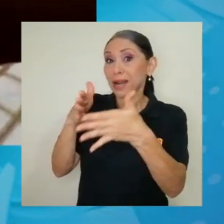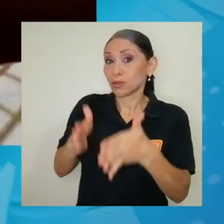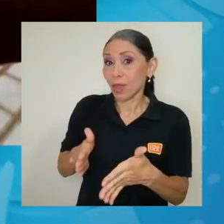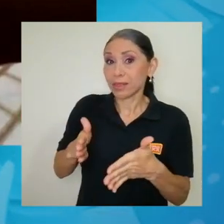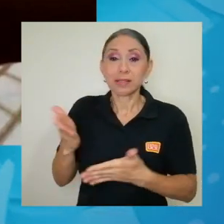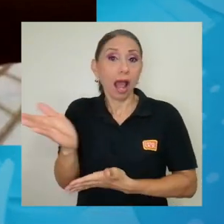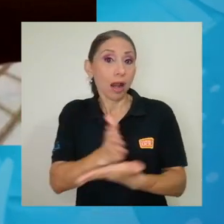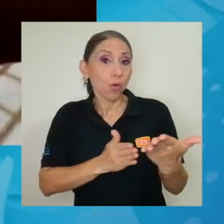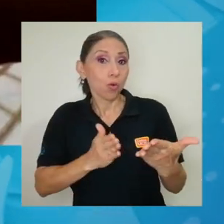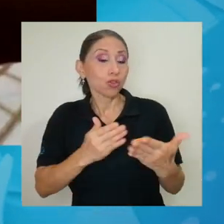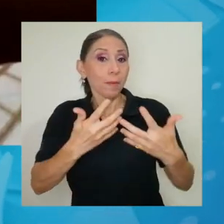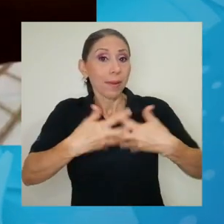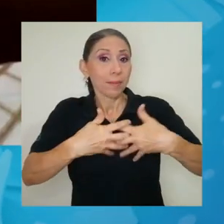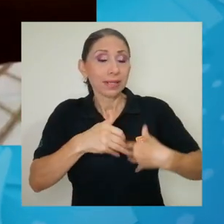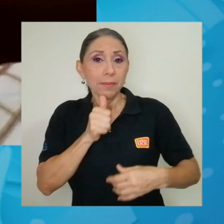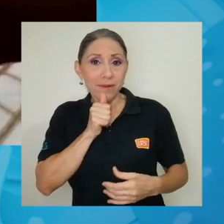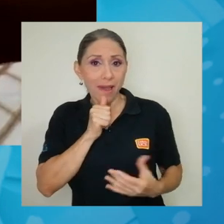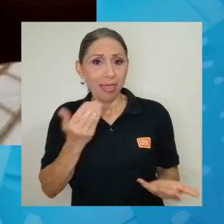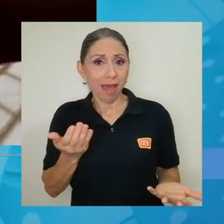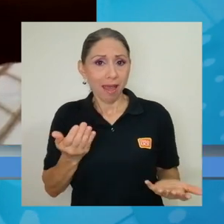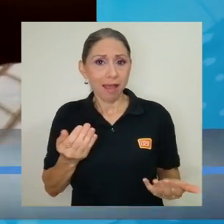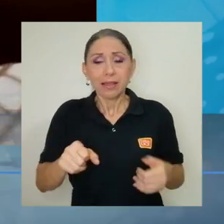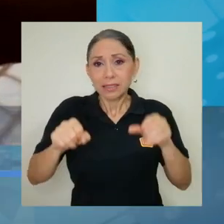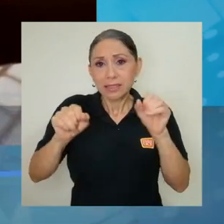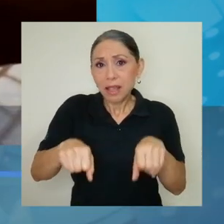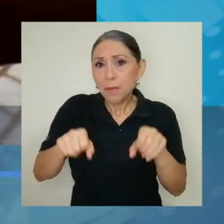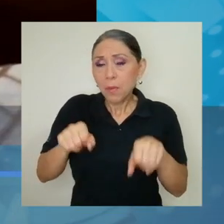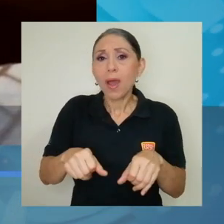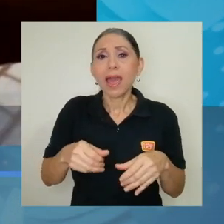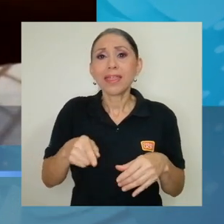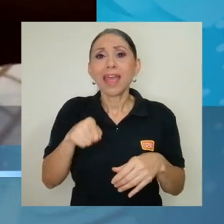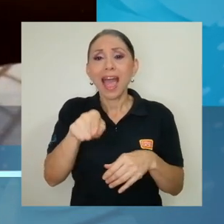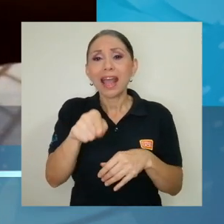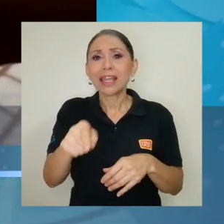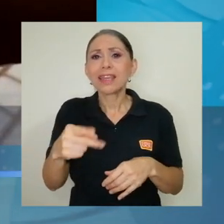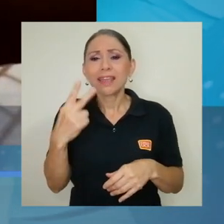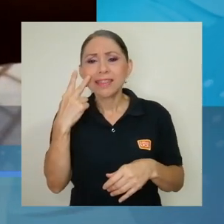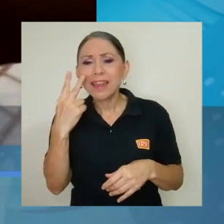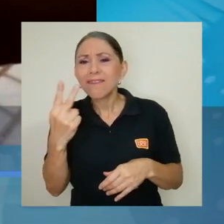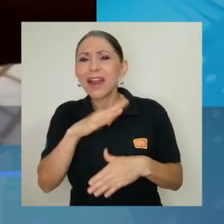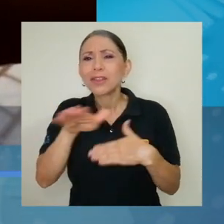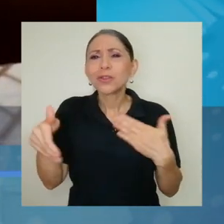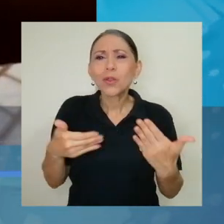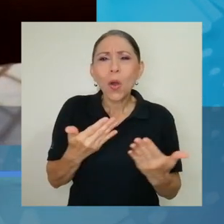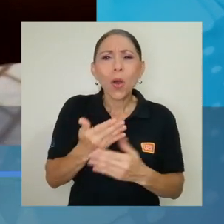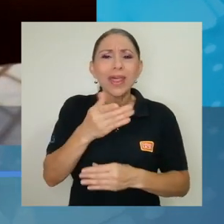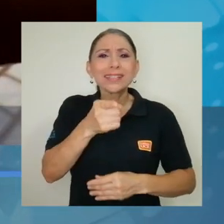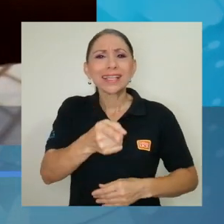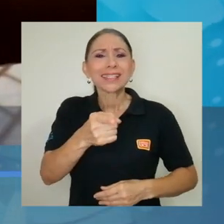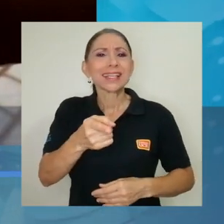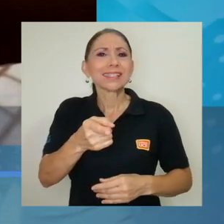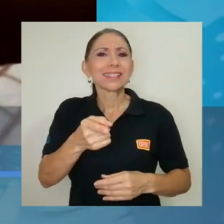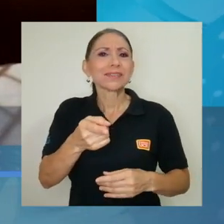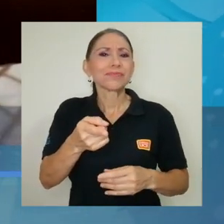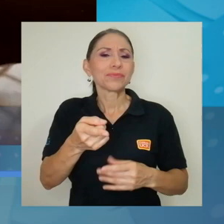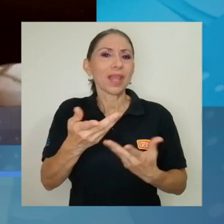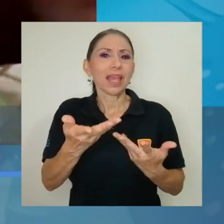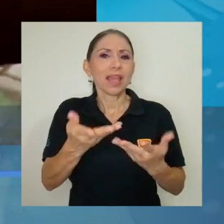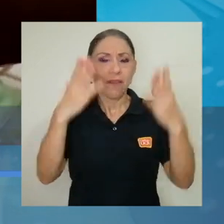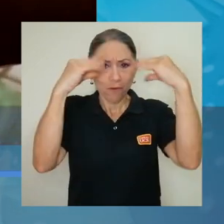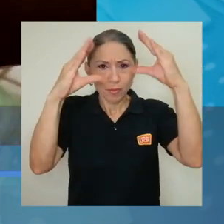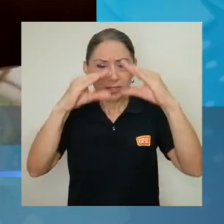incluso hasta para empresa privada, donde se puede derivar todo ese tipo de componentes, ¿verdad? Todas estas tendencias climáticas.